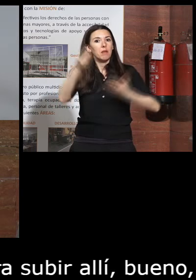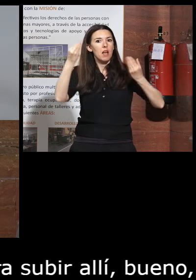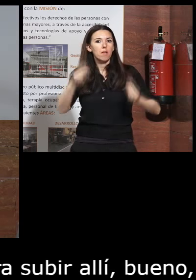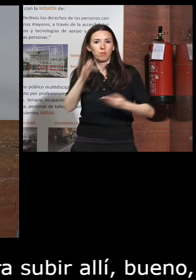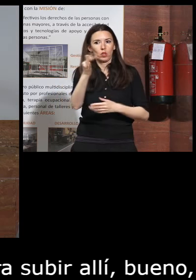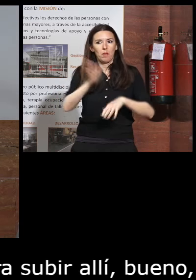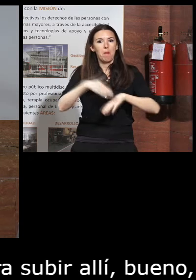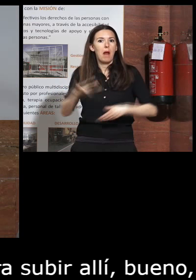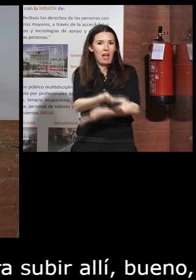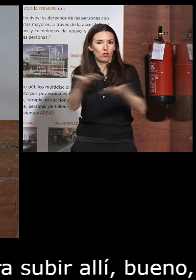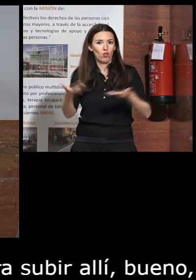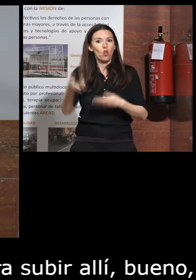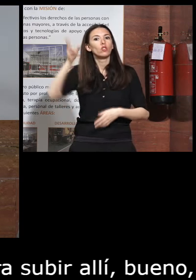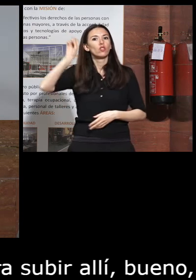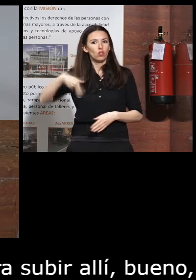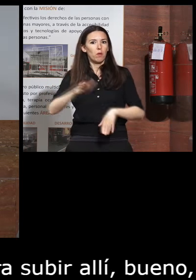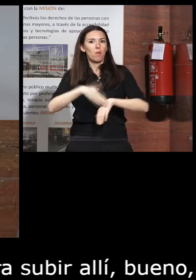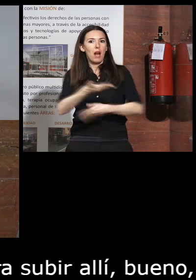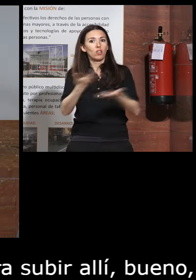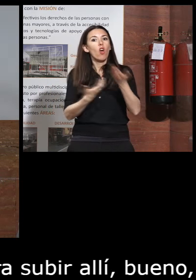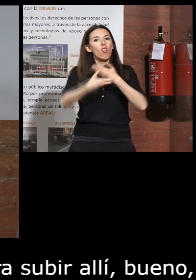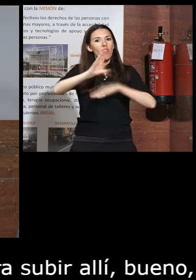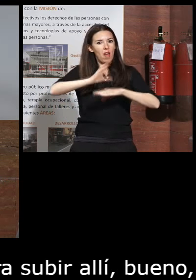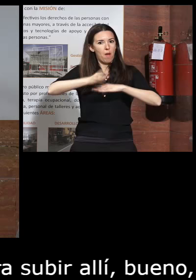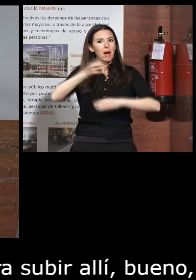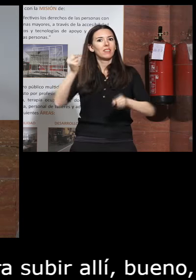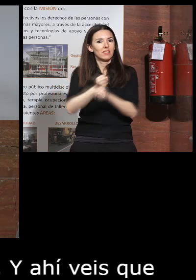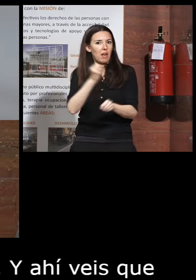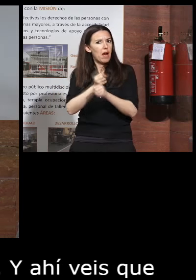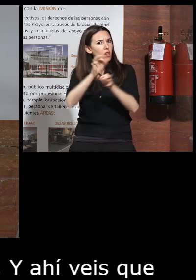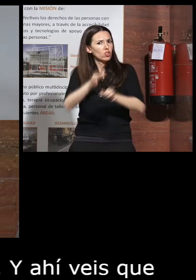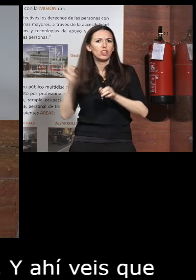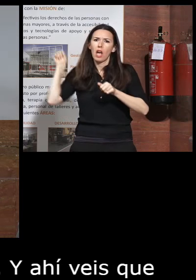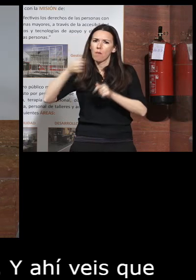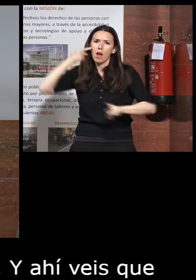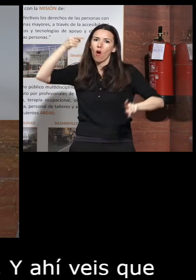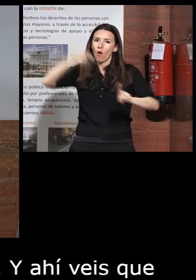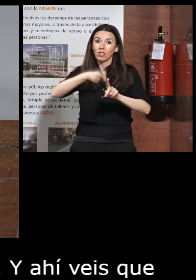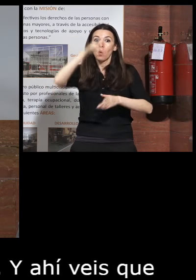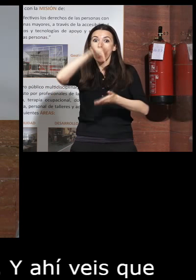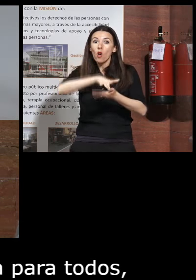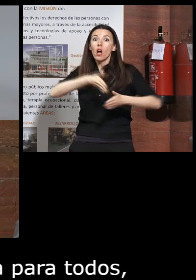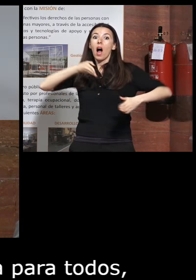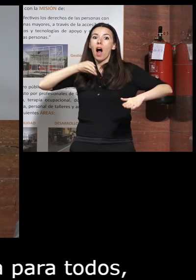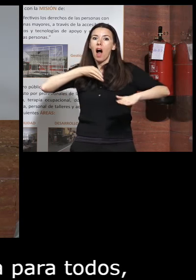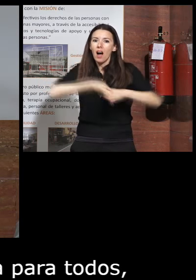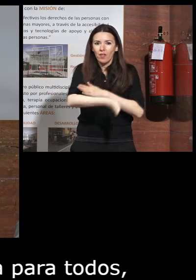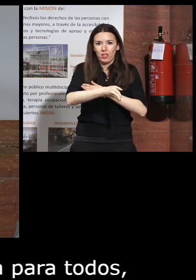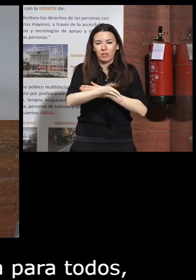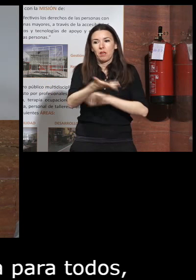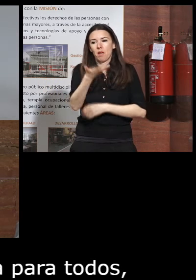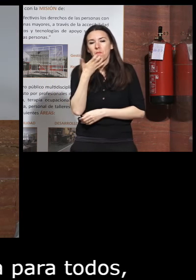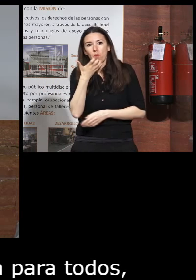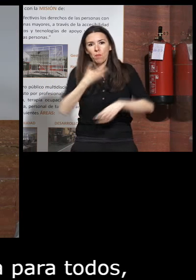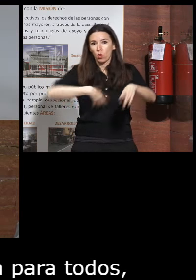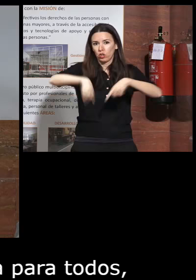somos para todos el CEAPAT ha trabajado siempre en esta línea y entonces cuando se pone la accesibilidad por ejemplo en